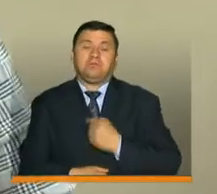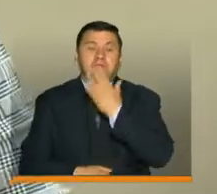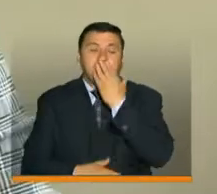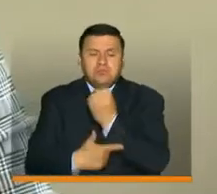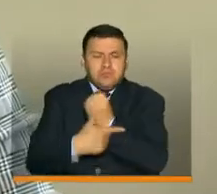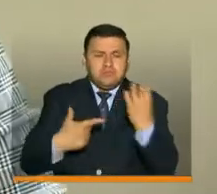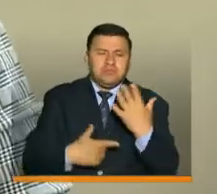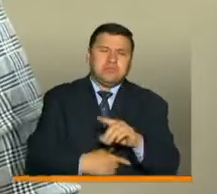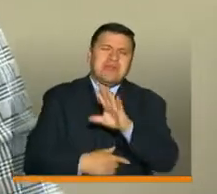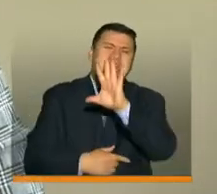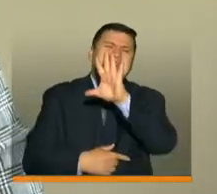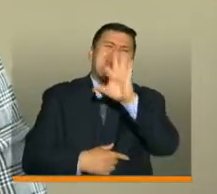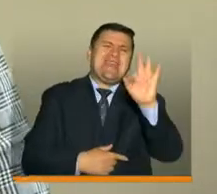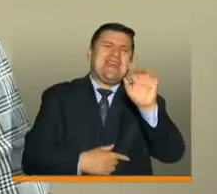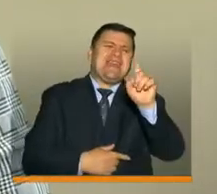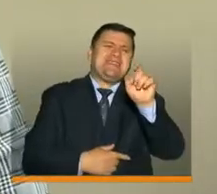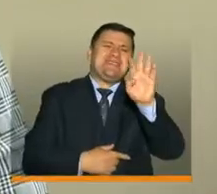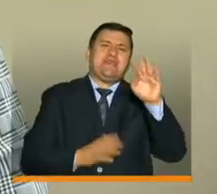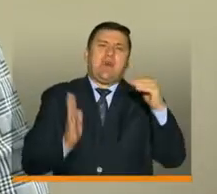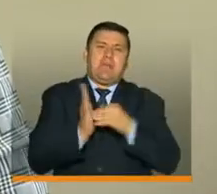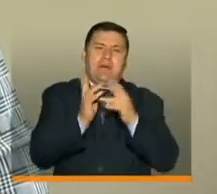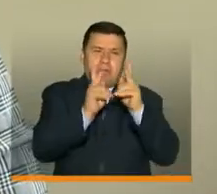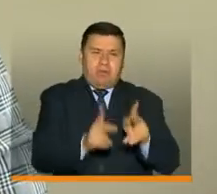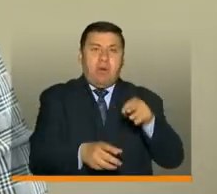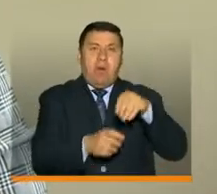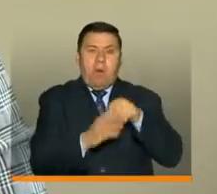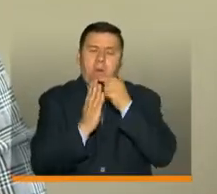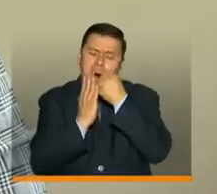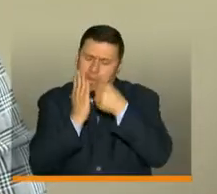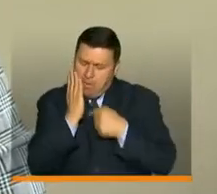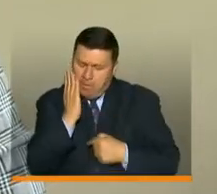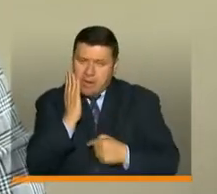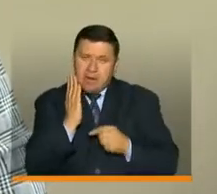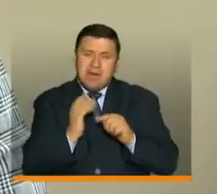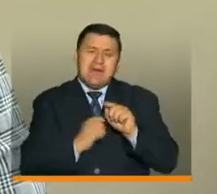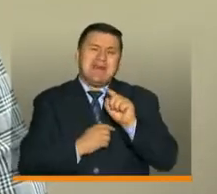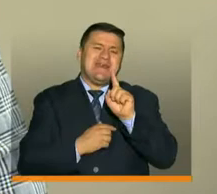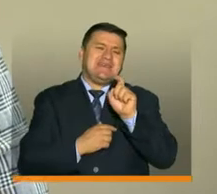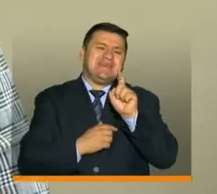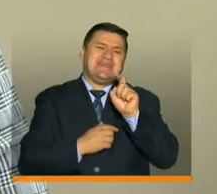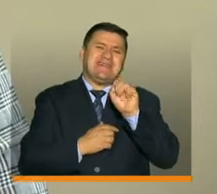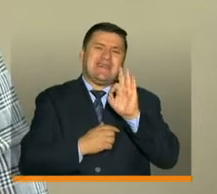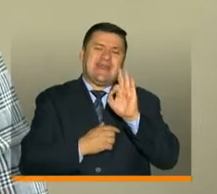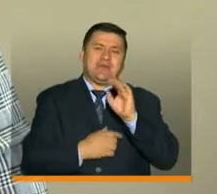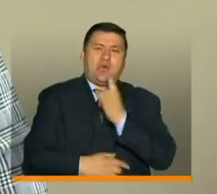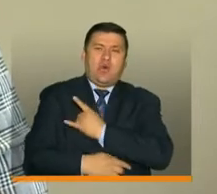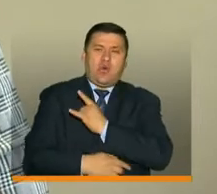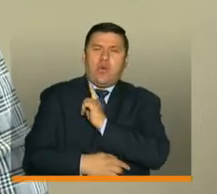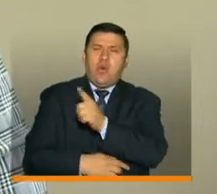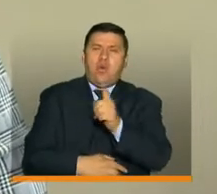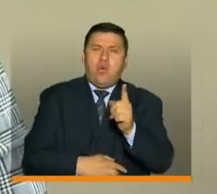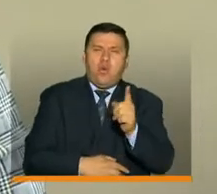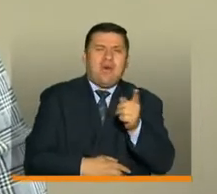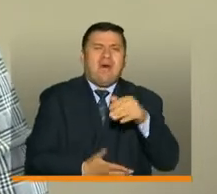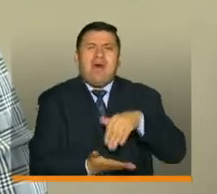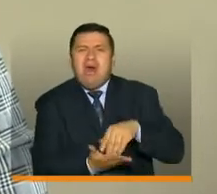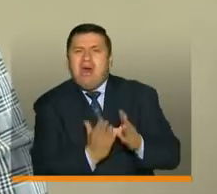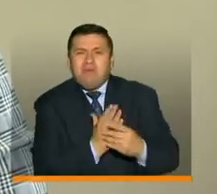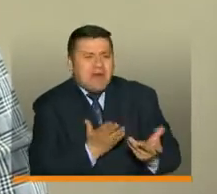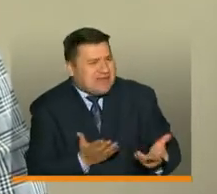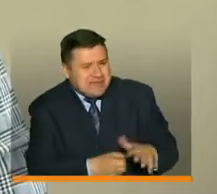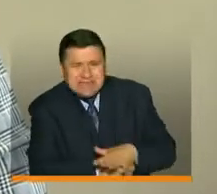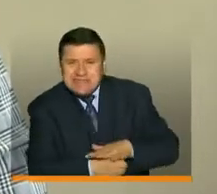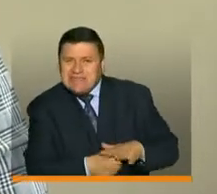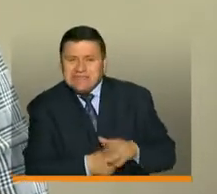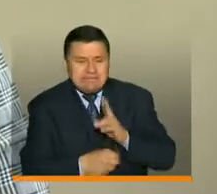número de más de 569 mil estudiantes en el sistema público de las 63 instituciones que estaban en condición de vulnerabilidad, en una